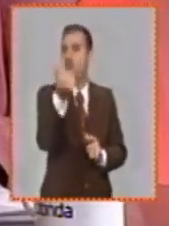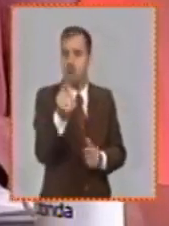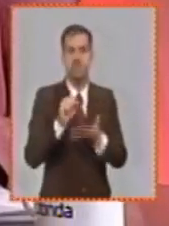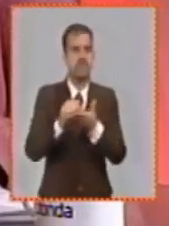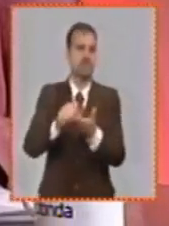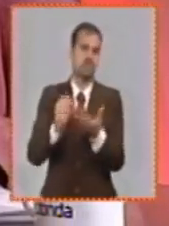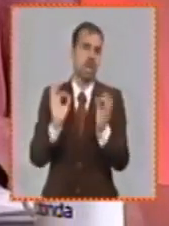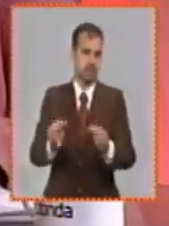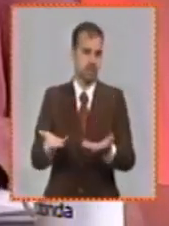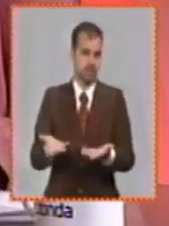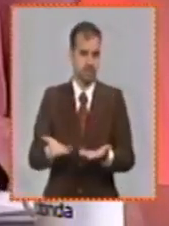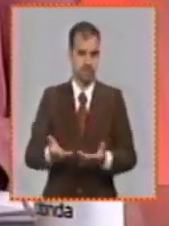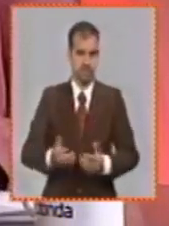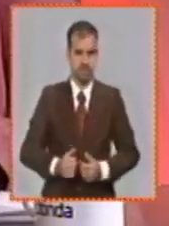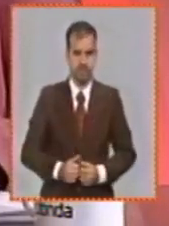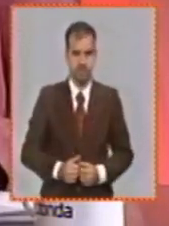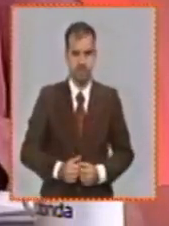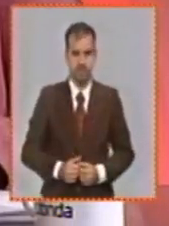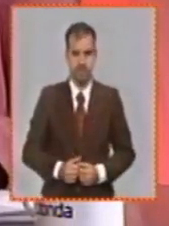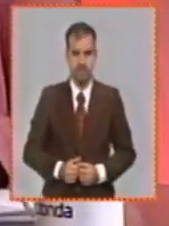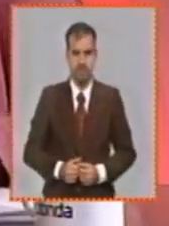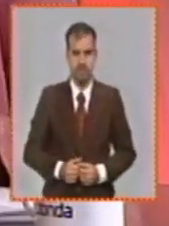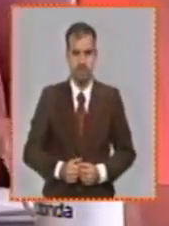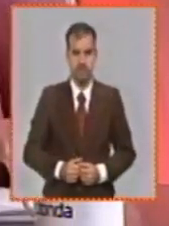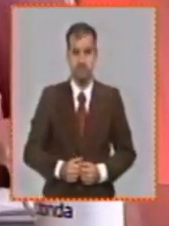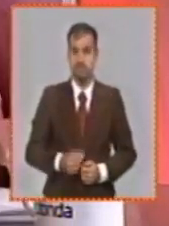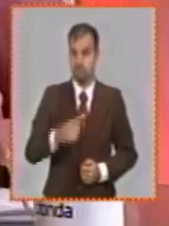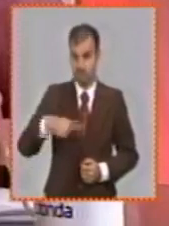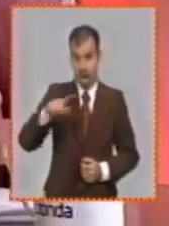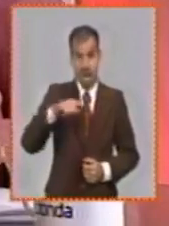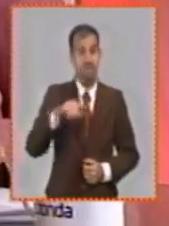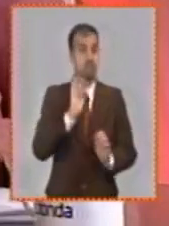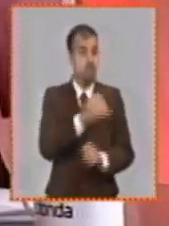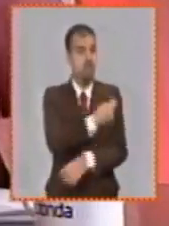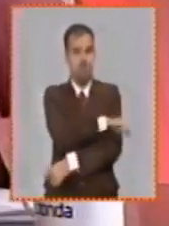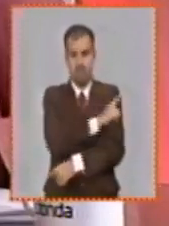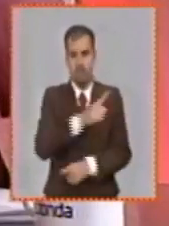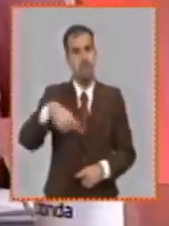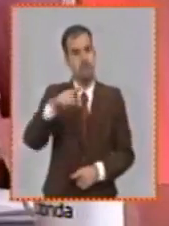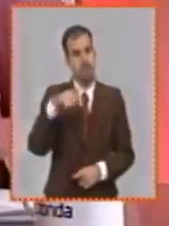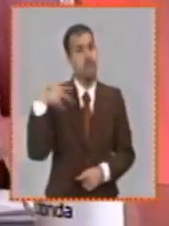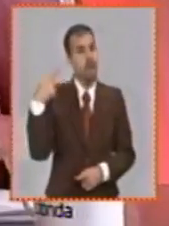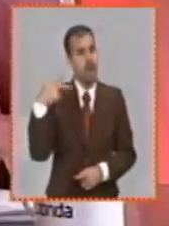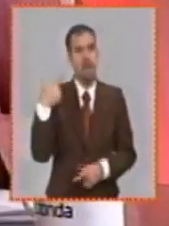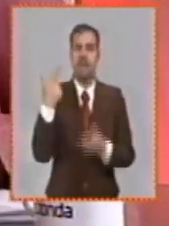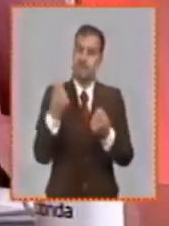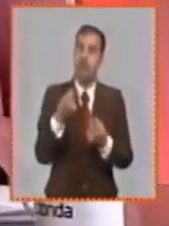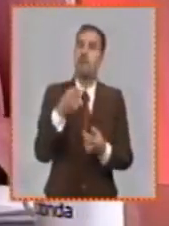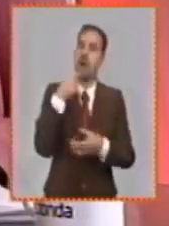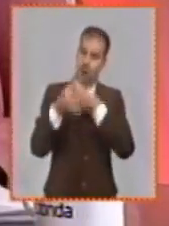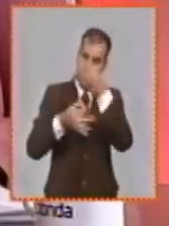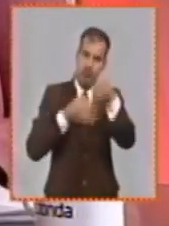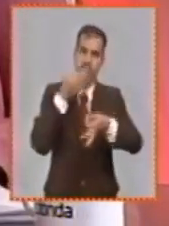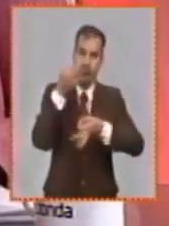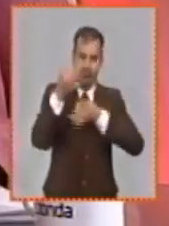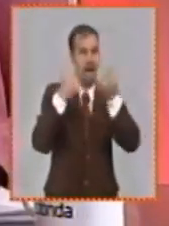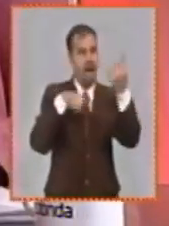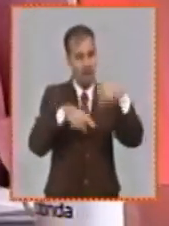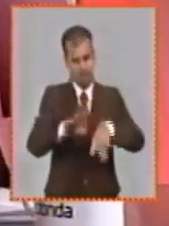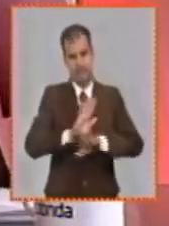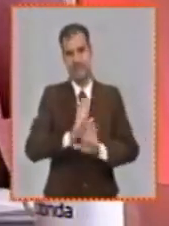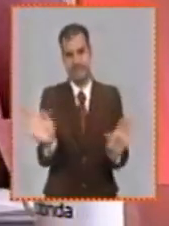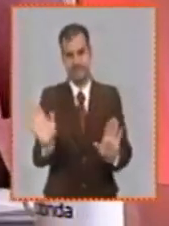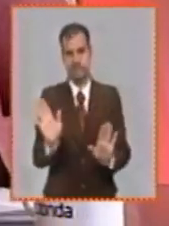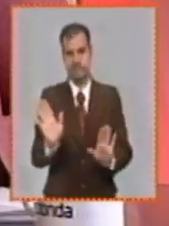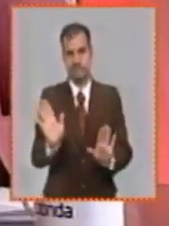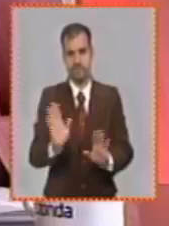estos temas yo creo que esto es una de las actividades que la población más estaba esperando esclarecimiento de lo que